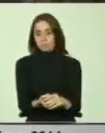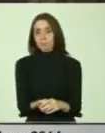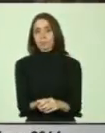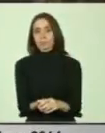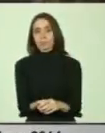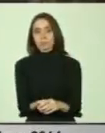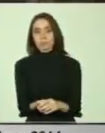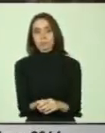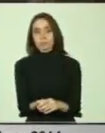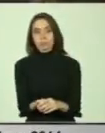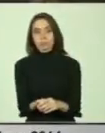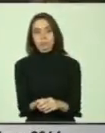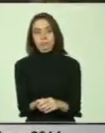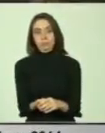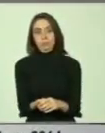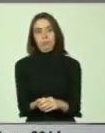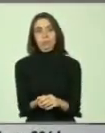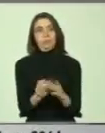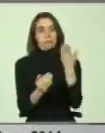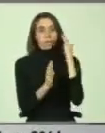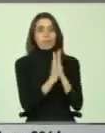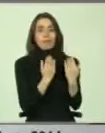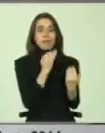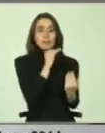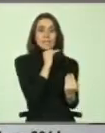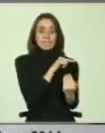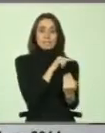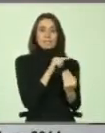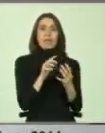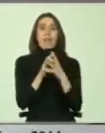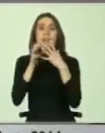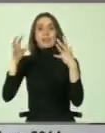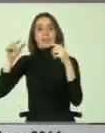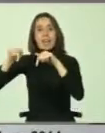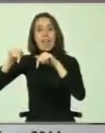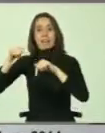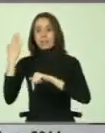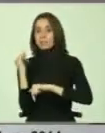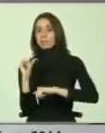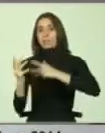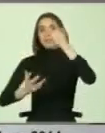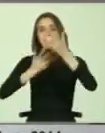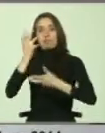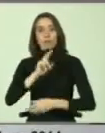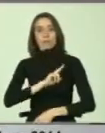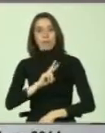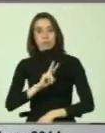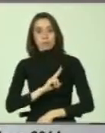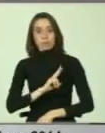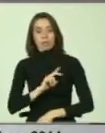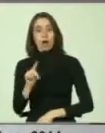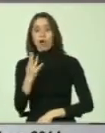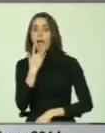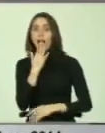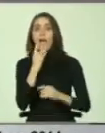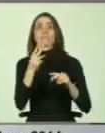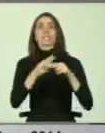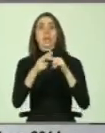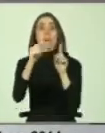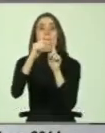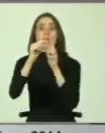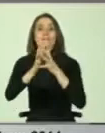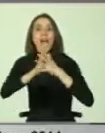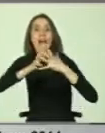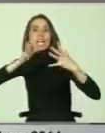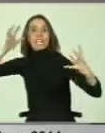Bueno, se produjo esa emergencia también, y el gran incendio de Valparaíso, ya de hecho se está hablando del gran incendio de Valparaíso,